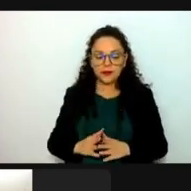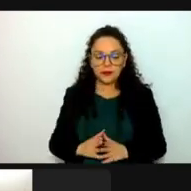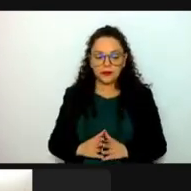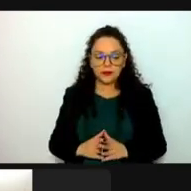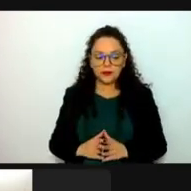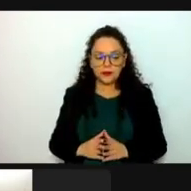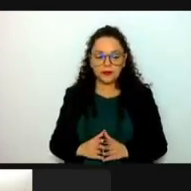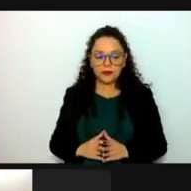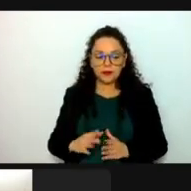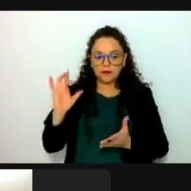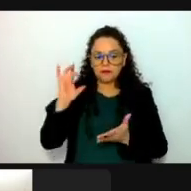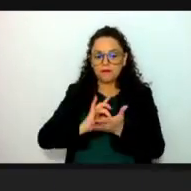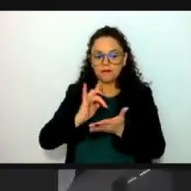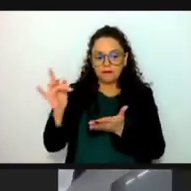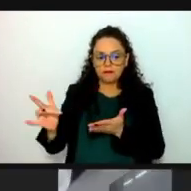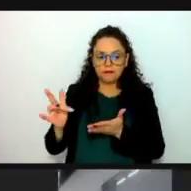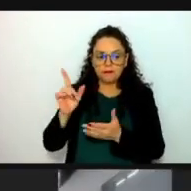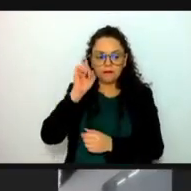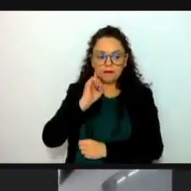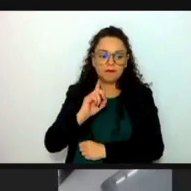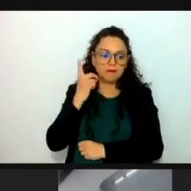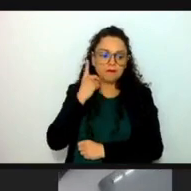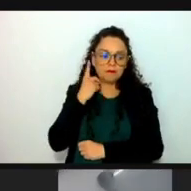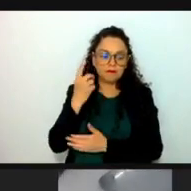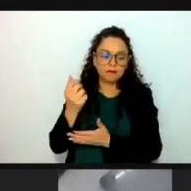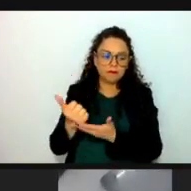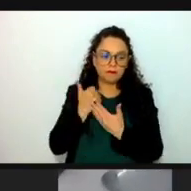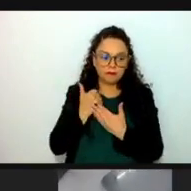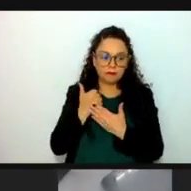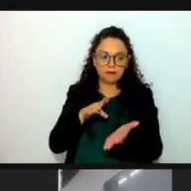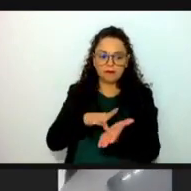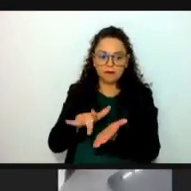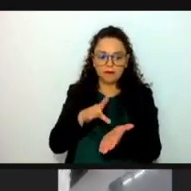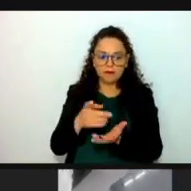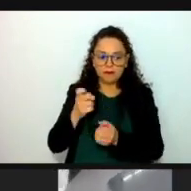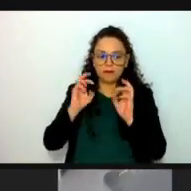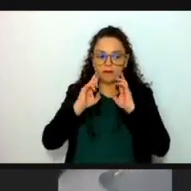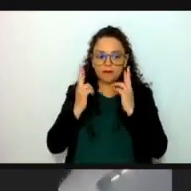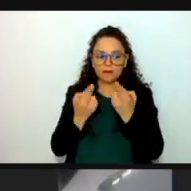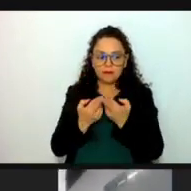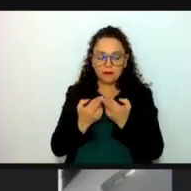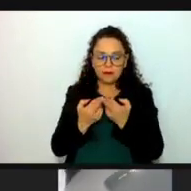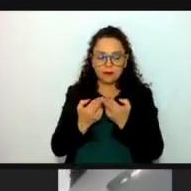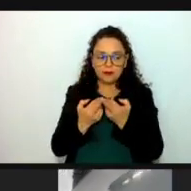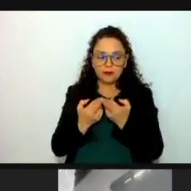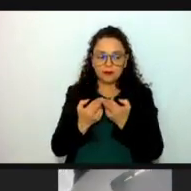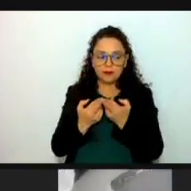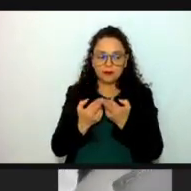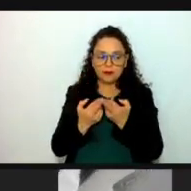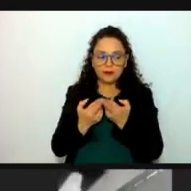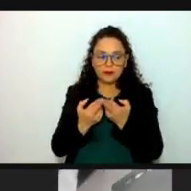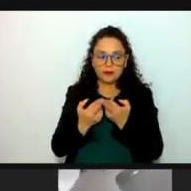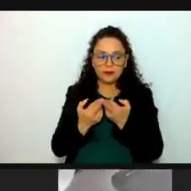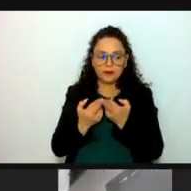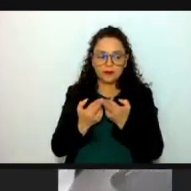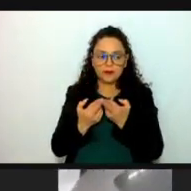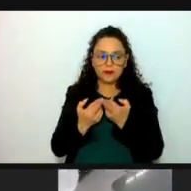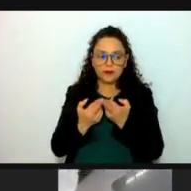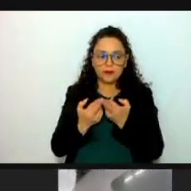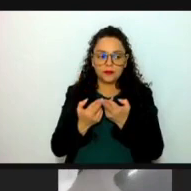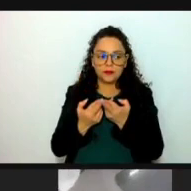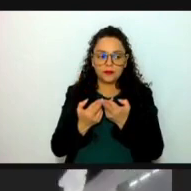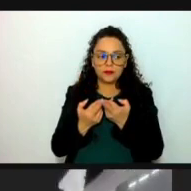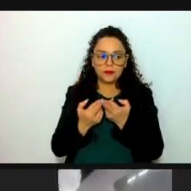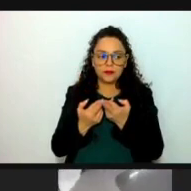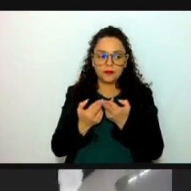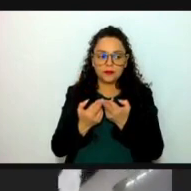Muchas gracias, diputada, por su apoyo en esta sesión para los trabajos en comento. Una vez agotados los asuntos